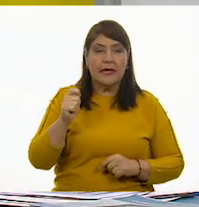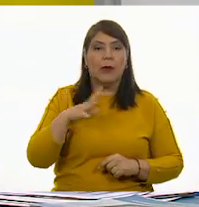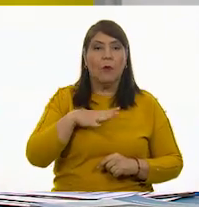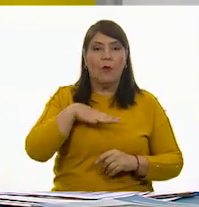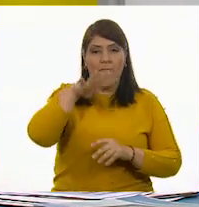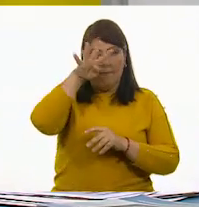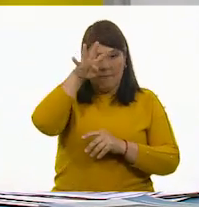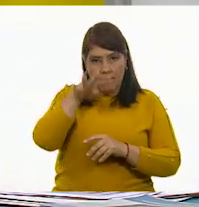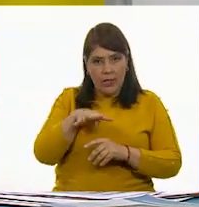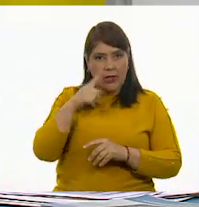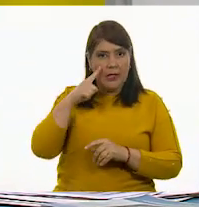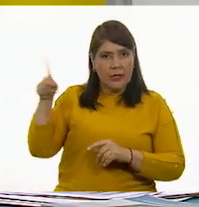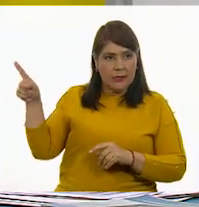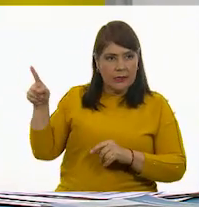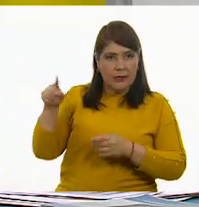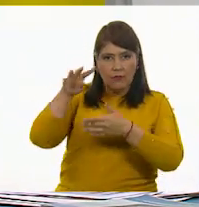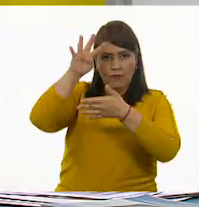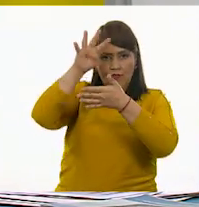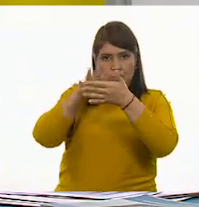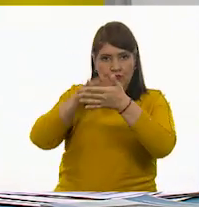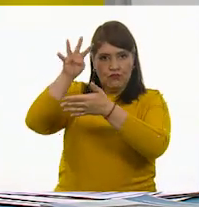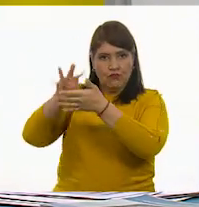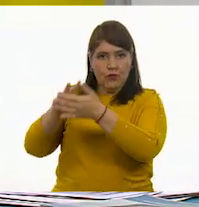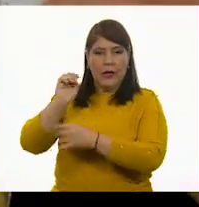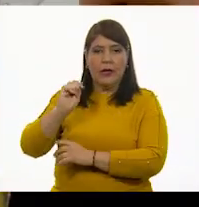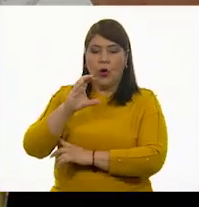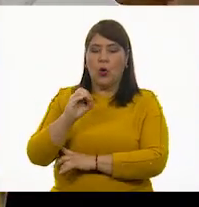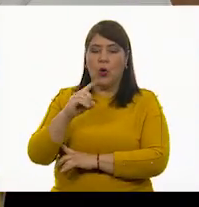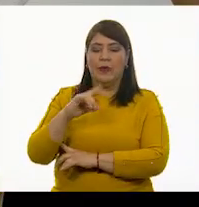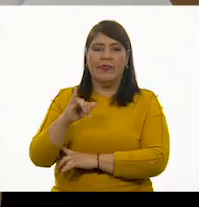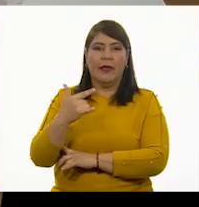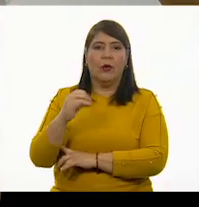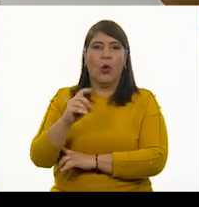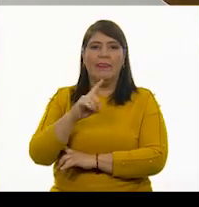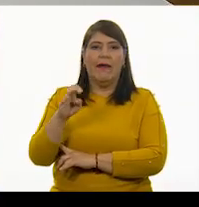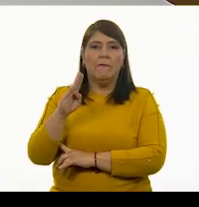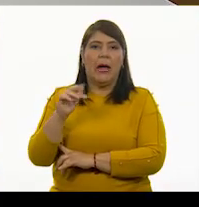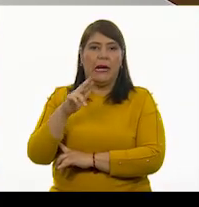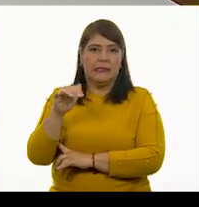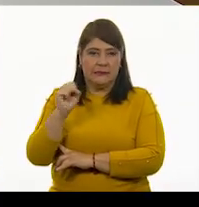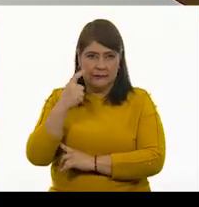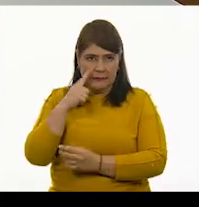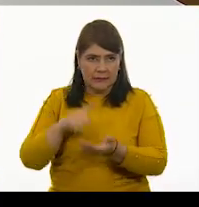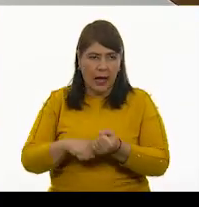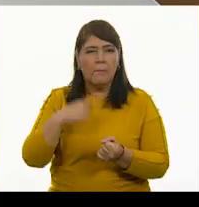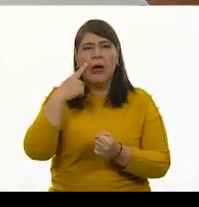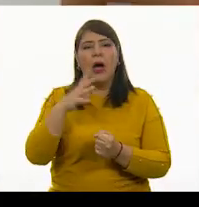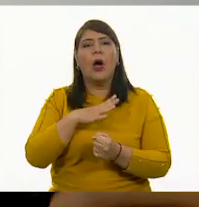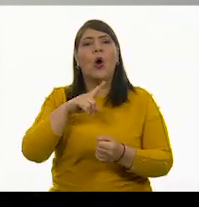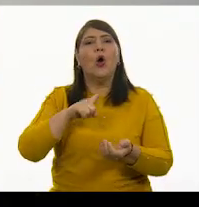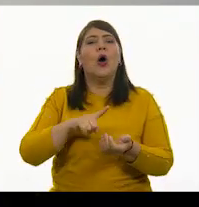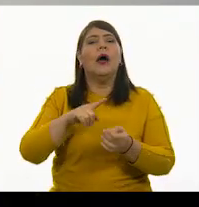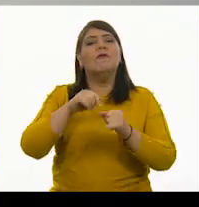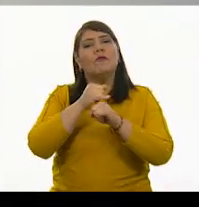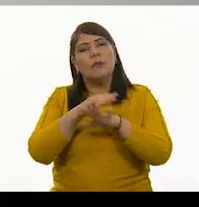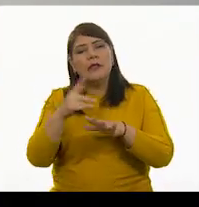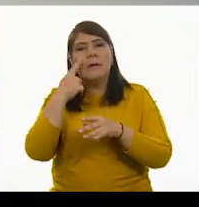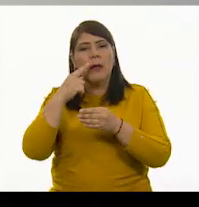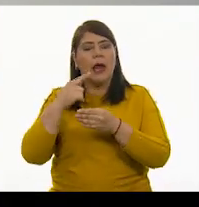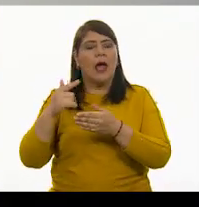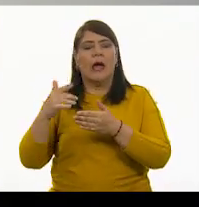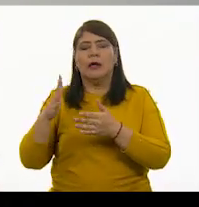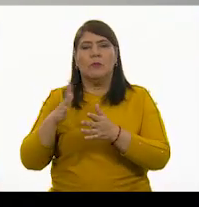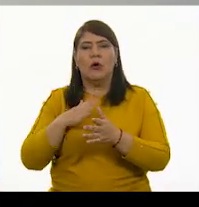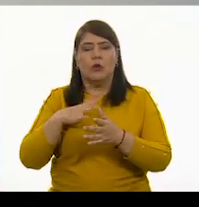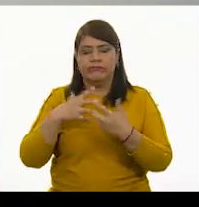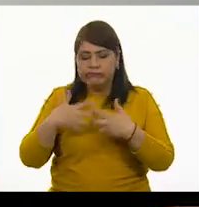barras. Claro, aquí está. Que contiene la información para su identificación o incluso para manejarlo más rápidamente